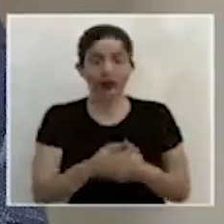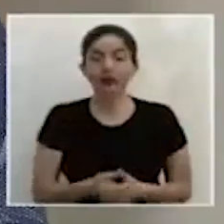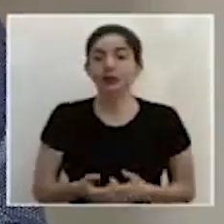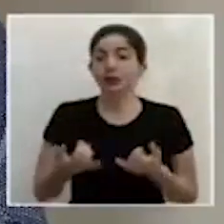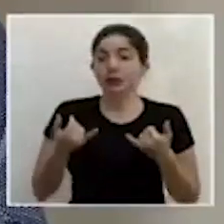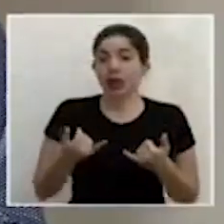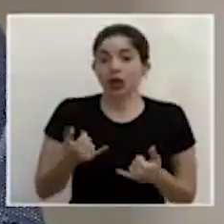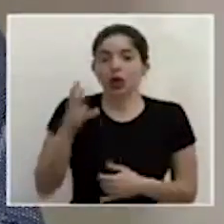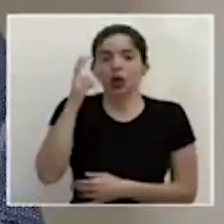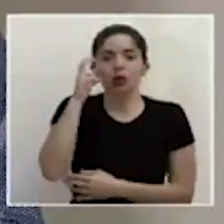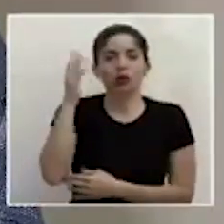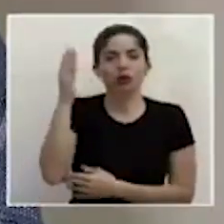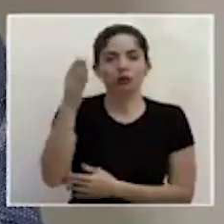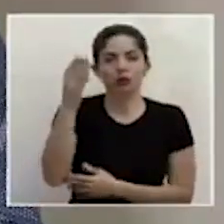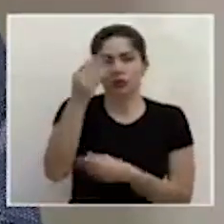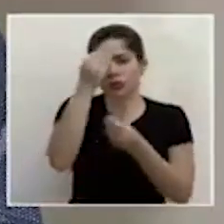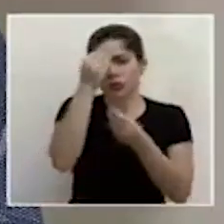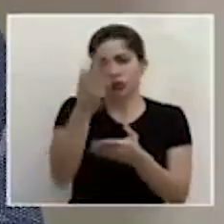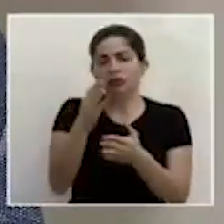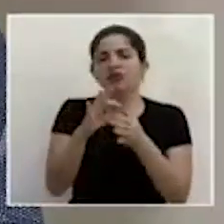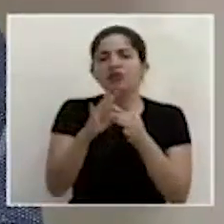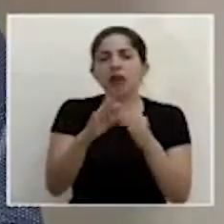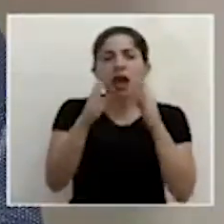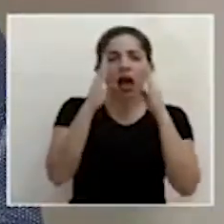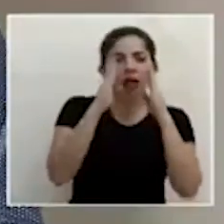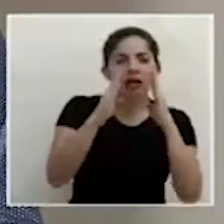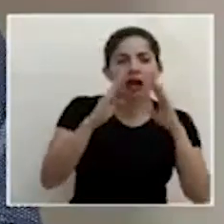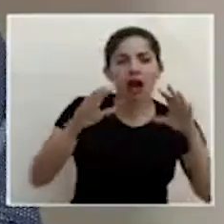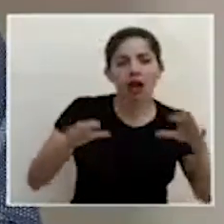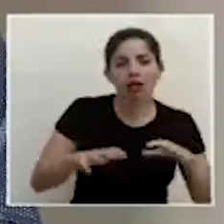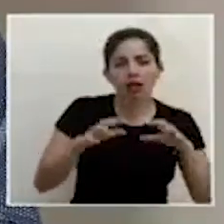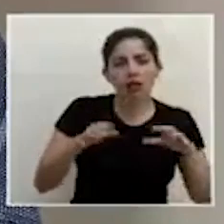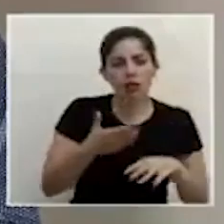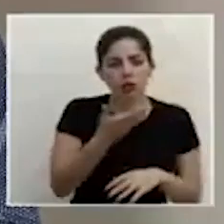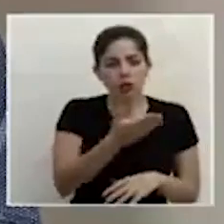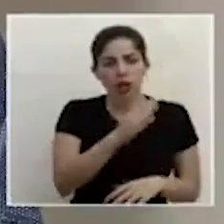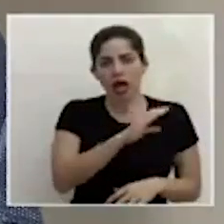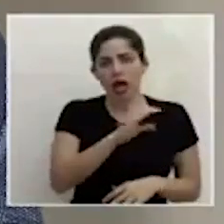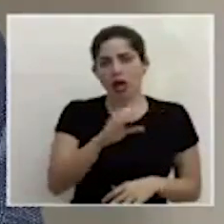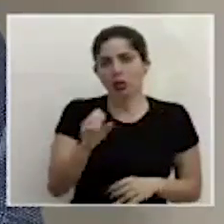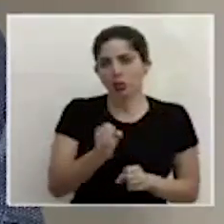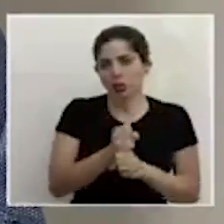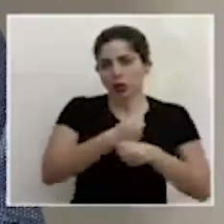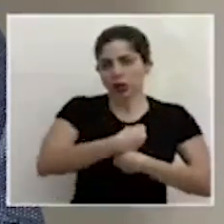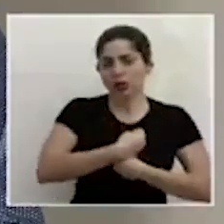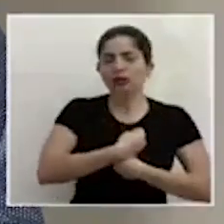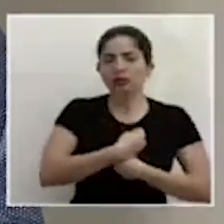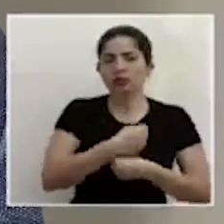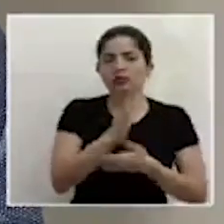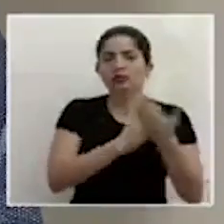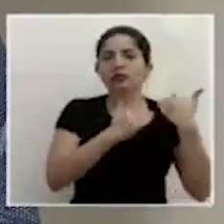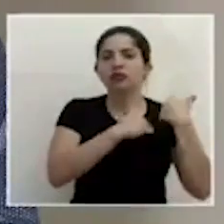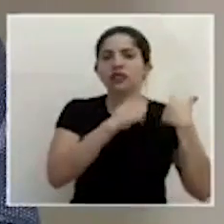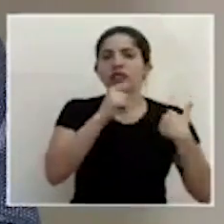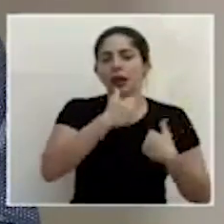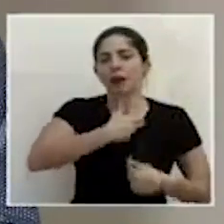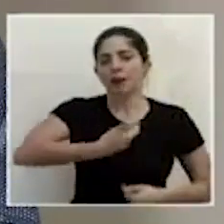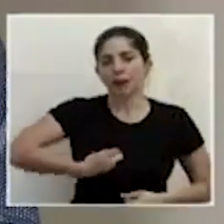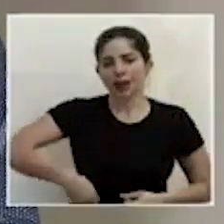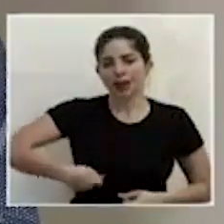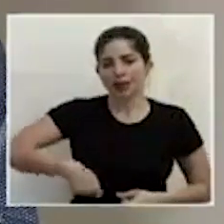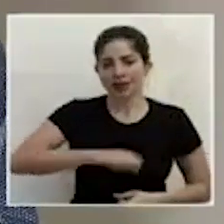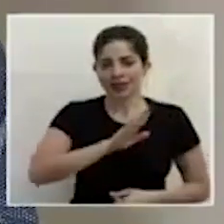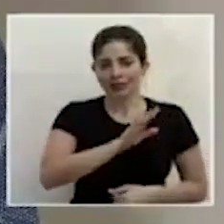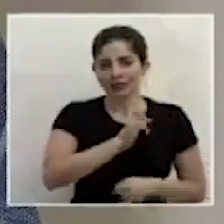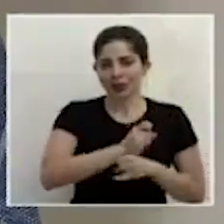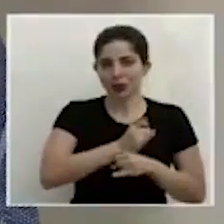A continuación escucharemos el reporte de la atención y las acciones que realiza la Caja Costarricense de Seguro Social por parte del presidente ejecutivo de la